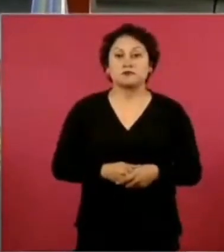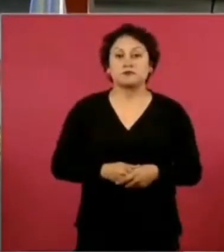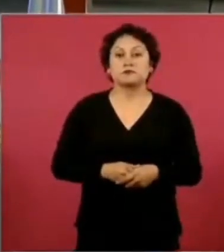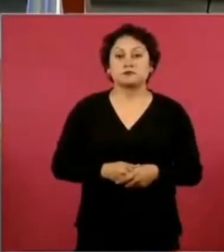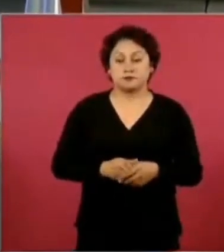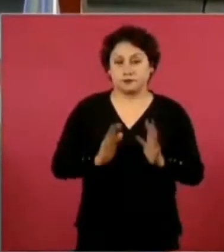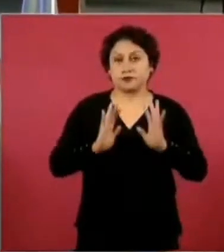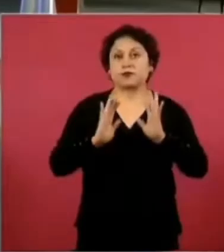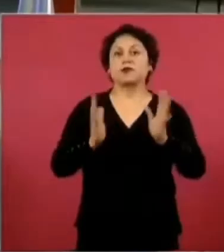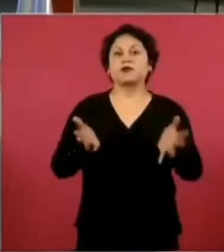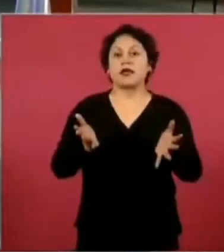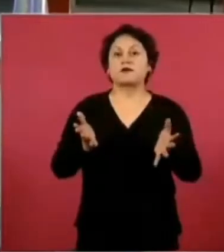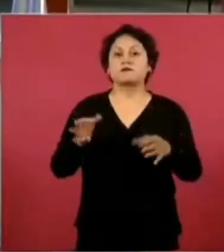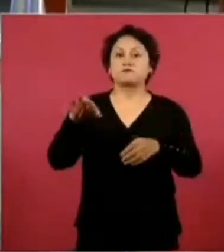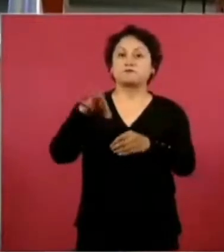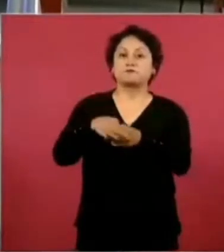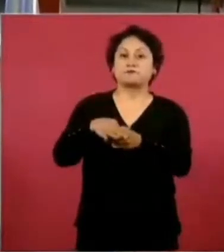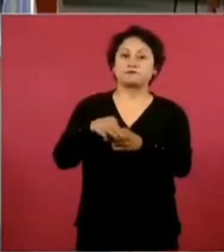Pasa ya al Senado.